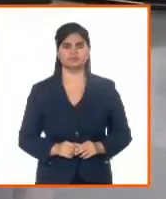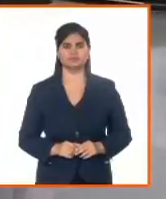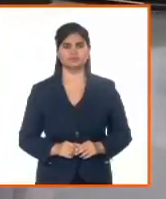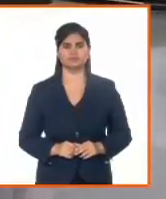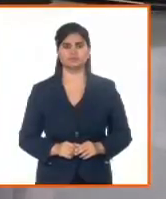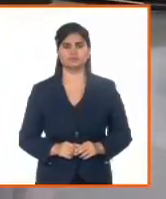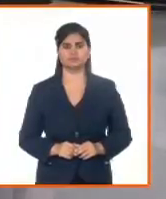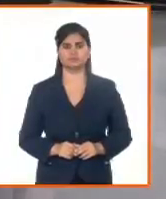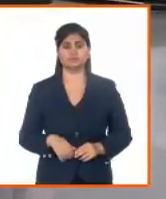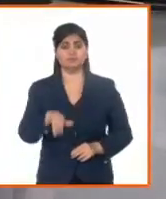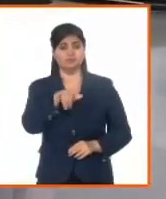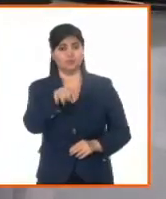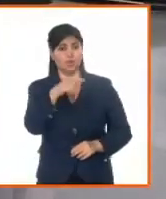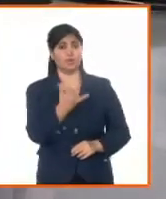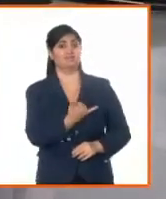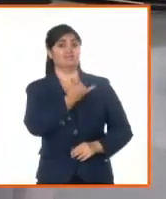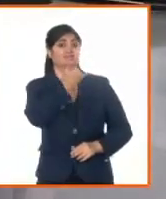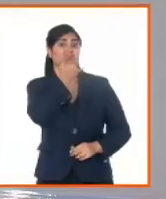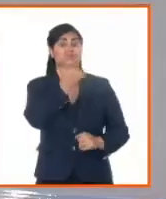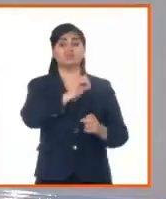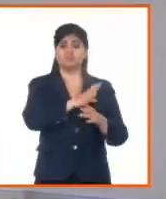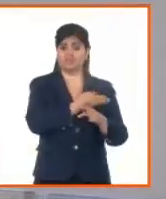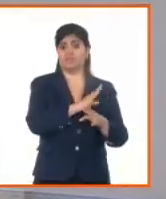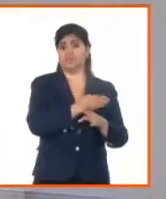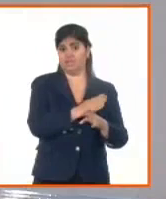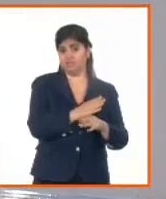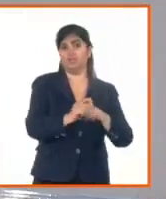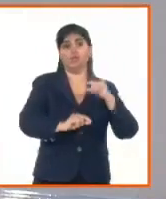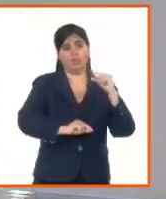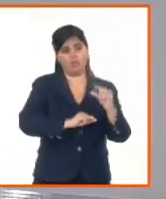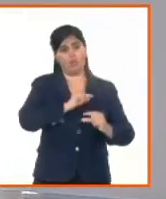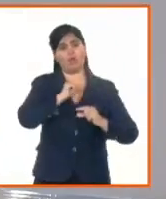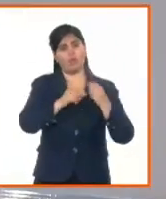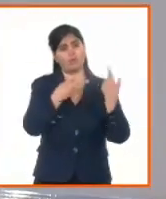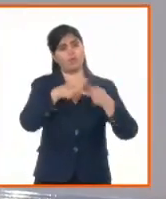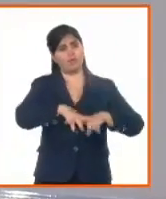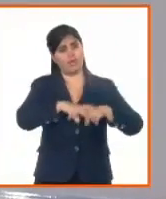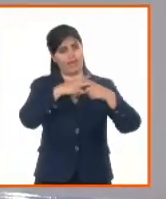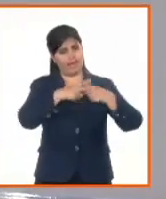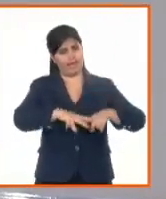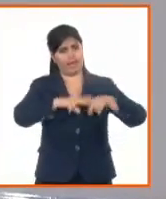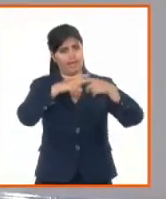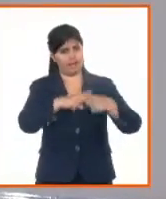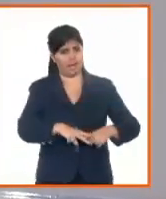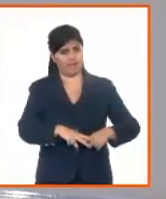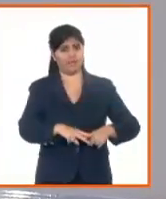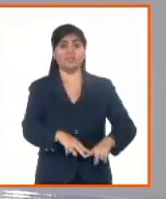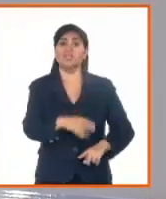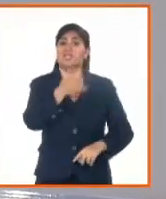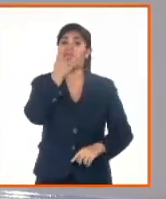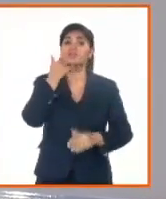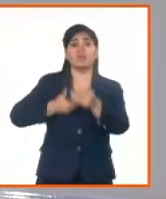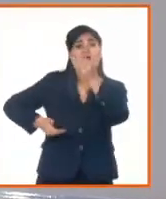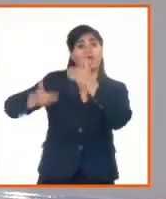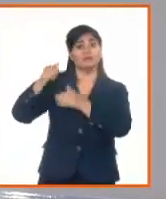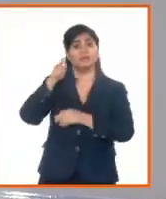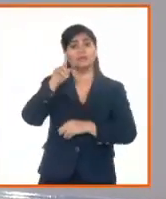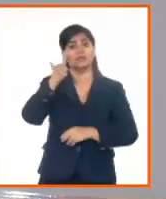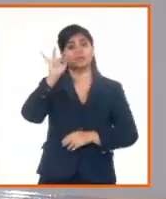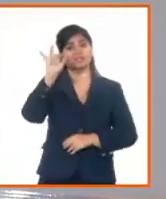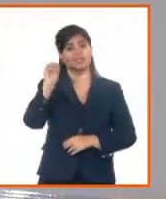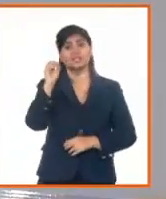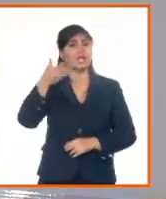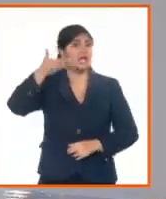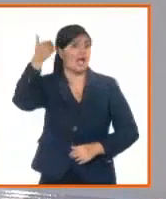hoy se subsanan en la actividad del registro del Estado Civil datan de la época de antes de 1970, cuando no teníamos todavía